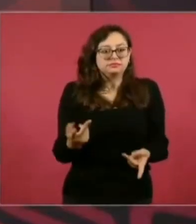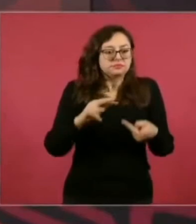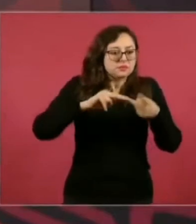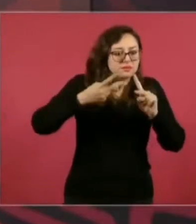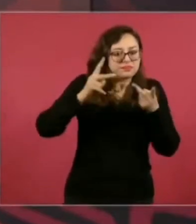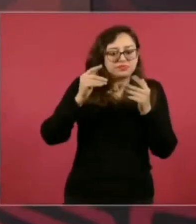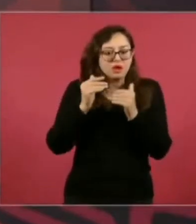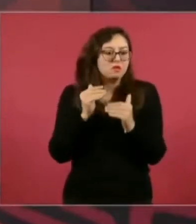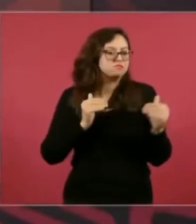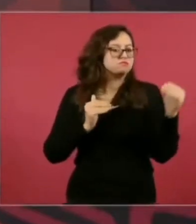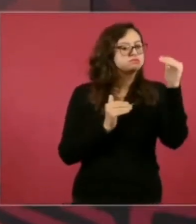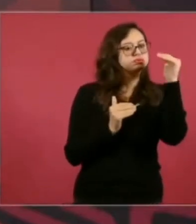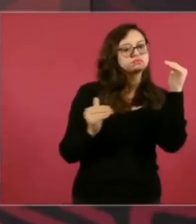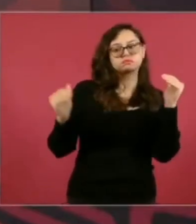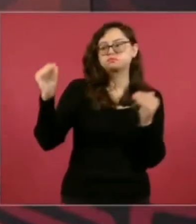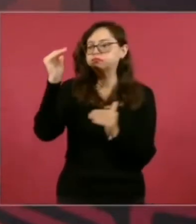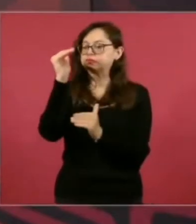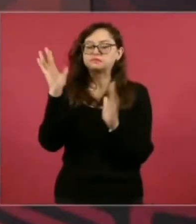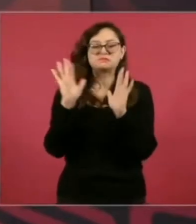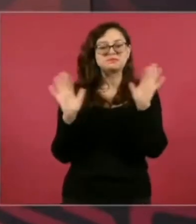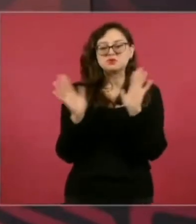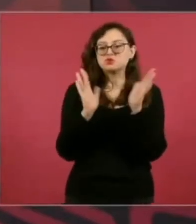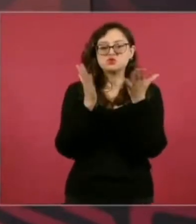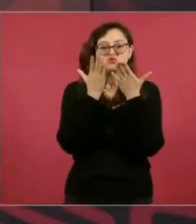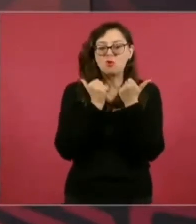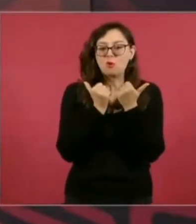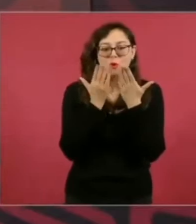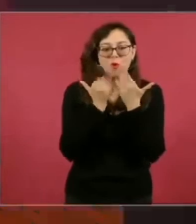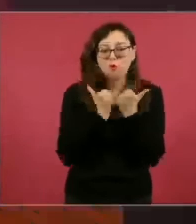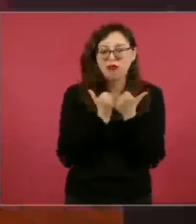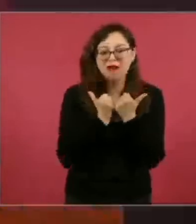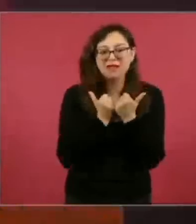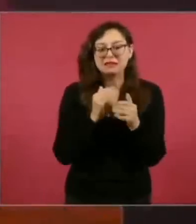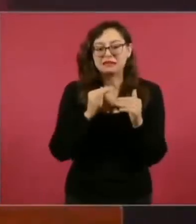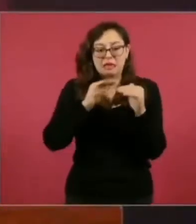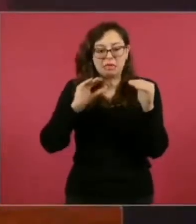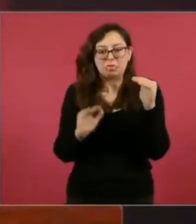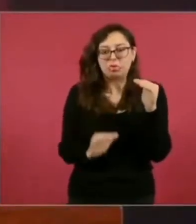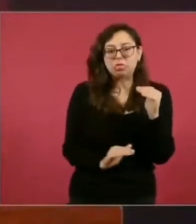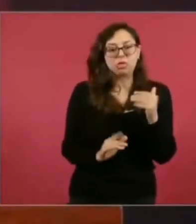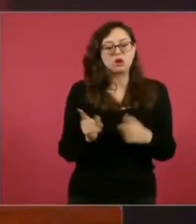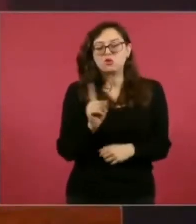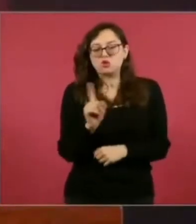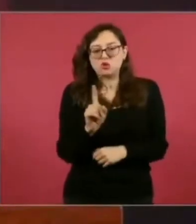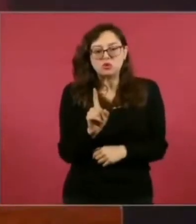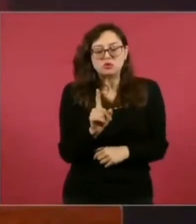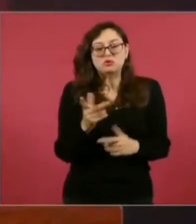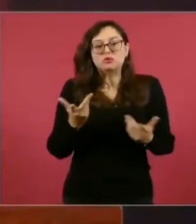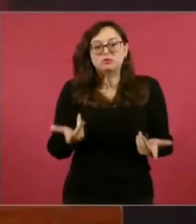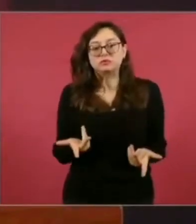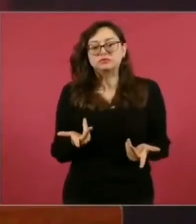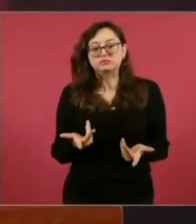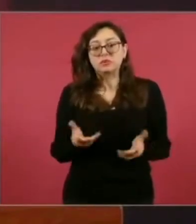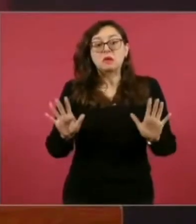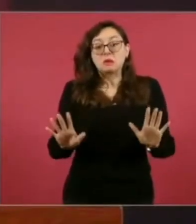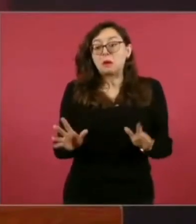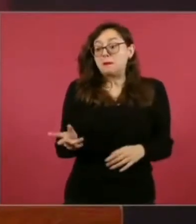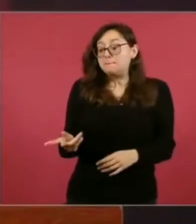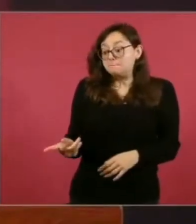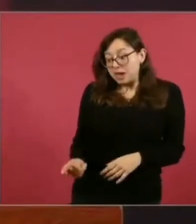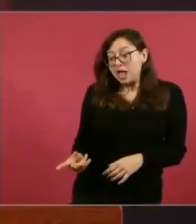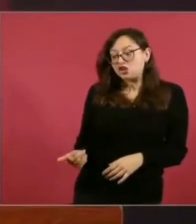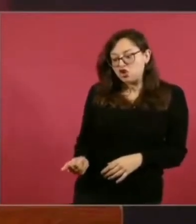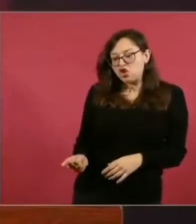superior o de superioridad, tampoco de inferioridad. Las razas existirían en los perros, por ejemplo.